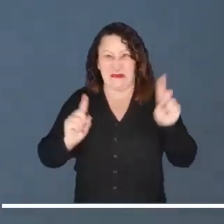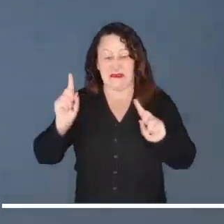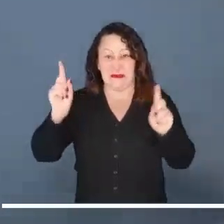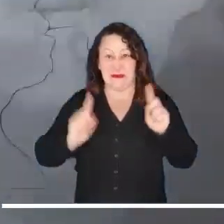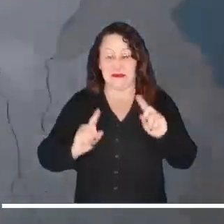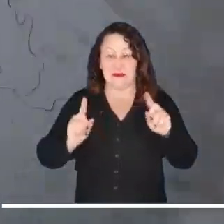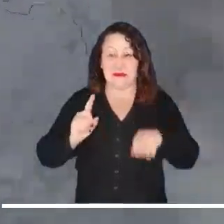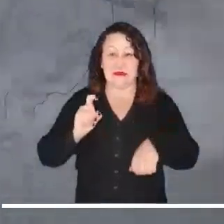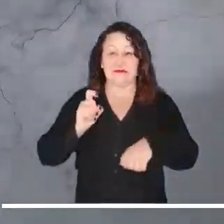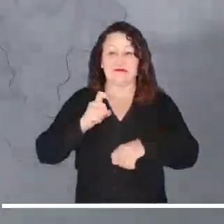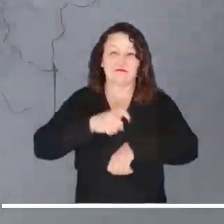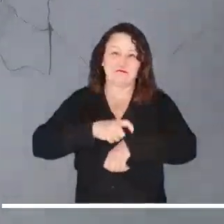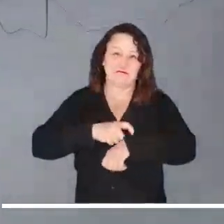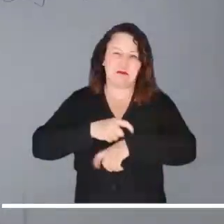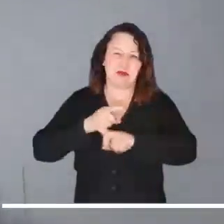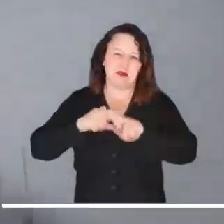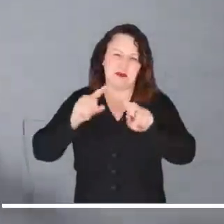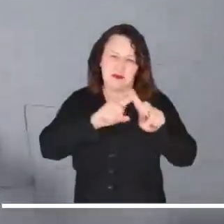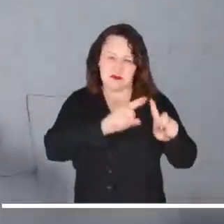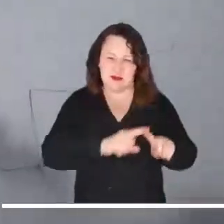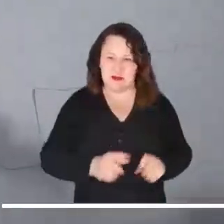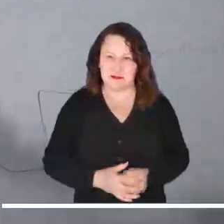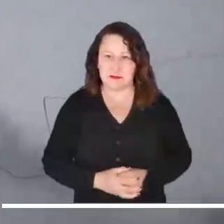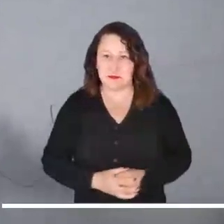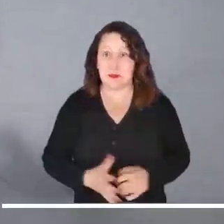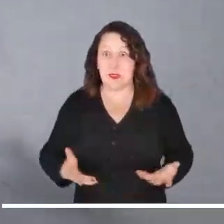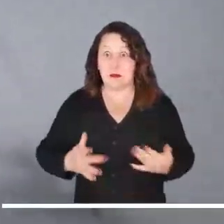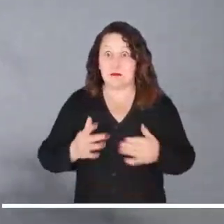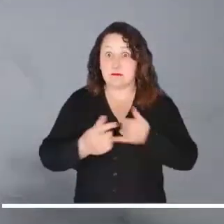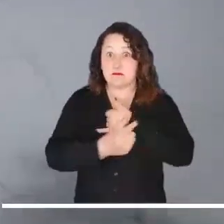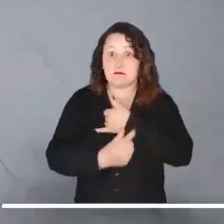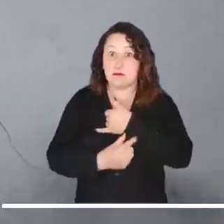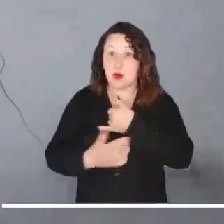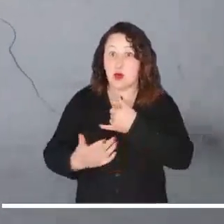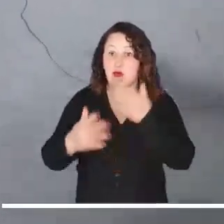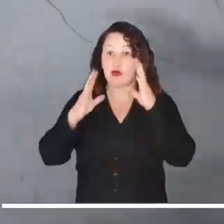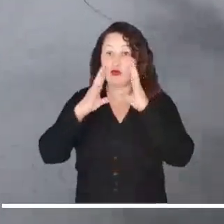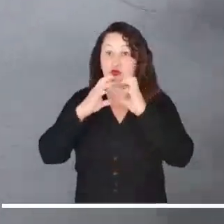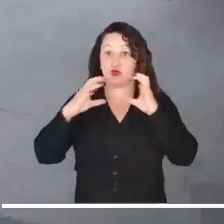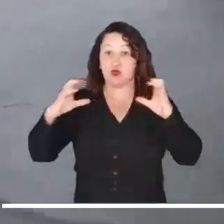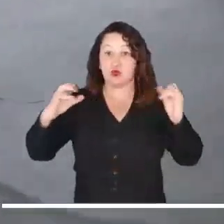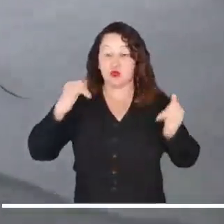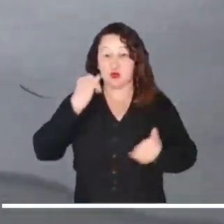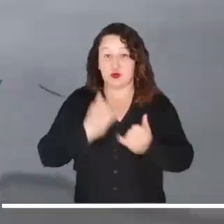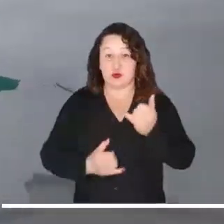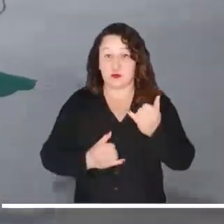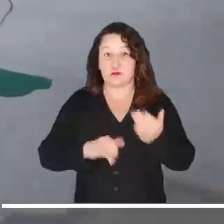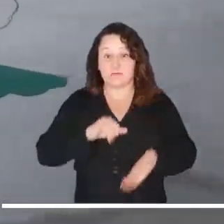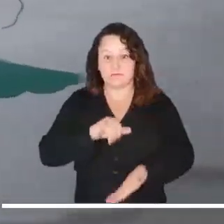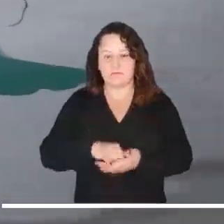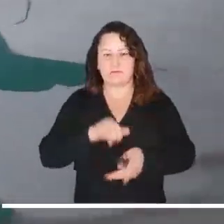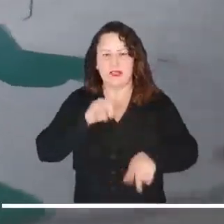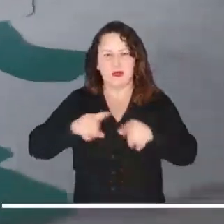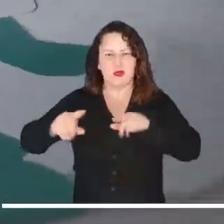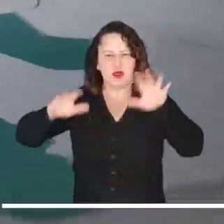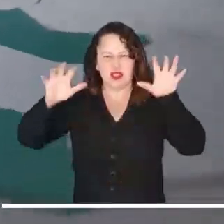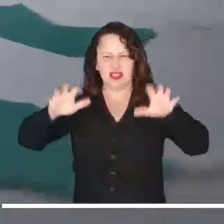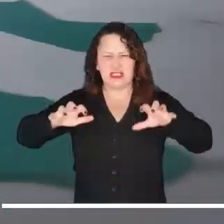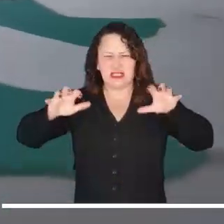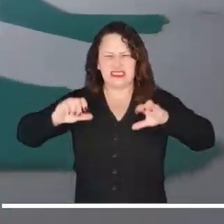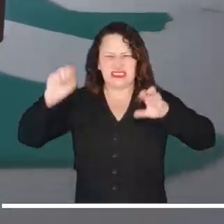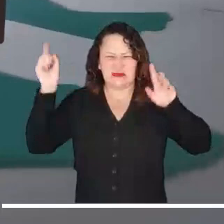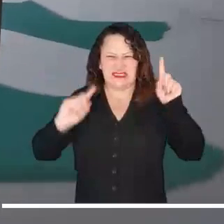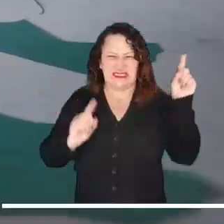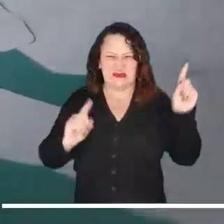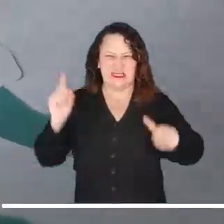a diferentes horas. El litoral pacífico finaliza la jornada entre nubes, por lo cual podrían desencadenarse algunos aguaceros y